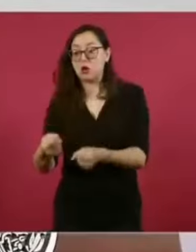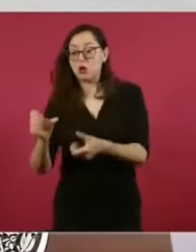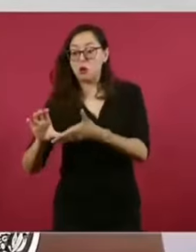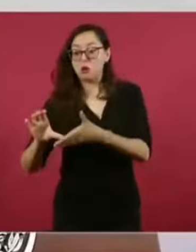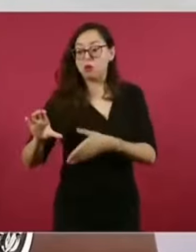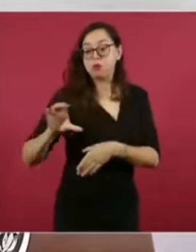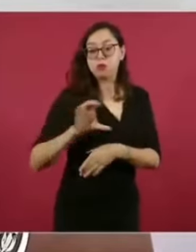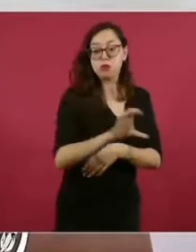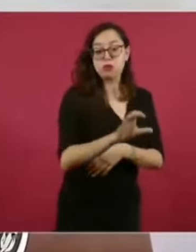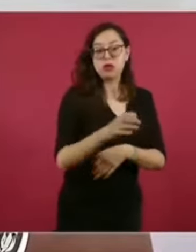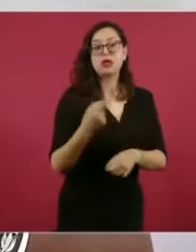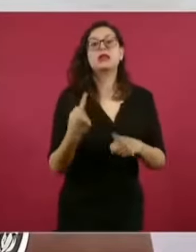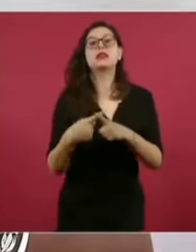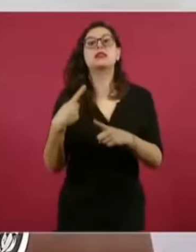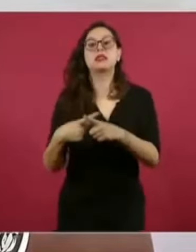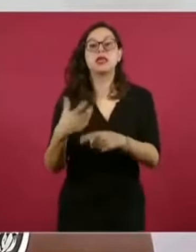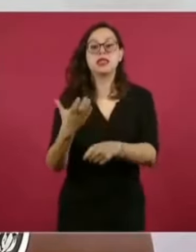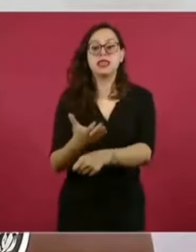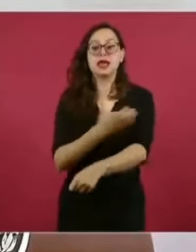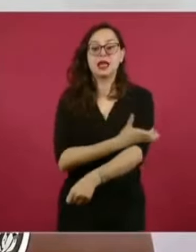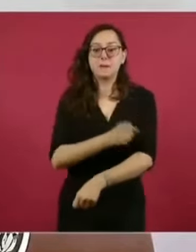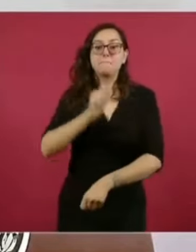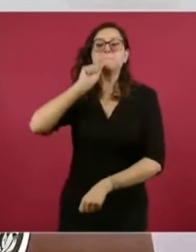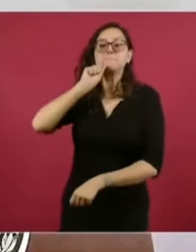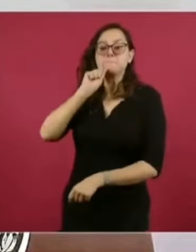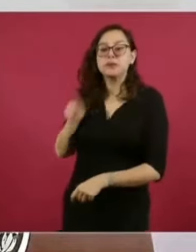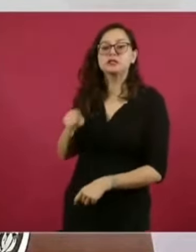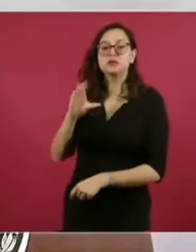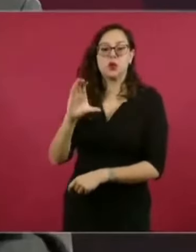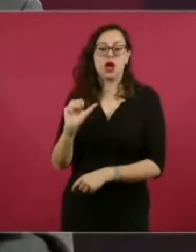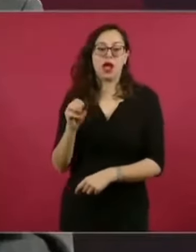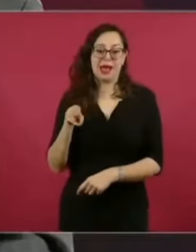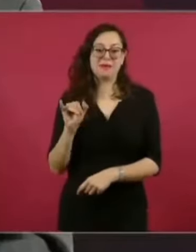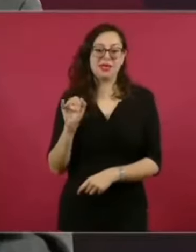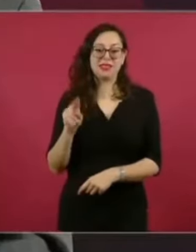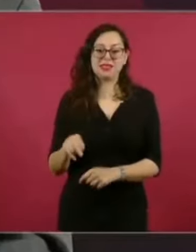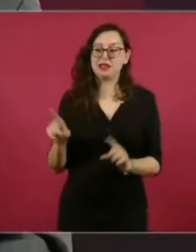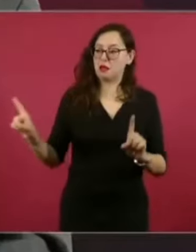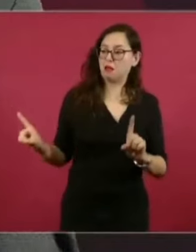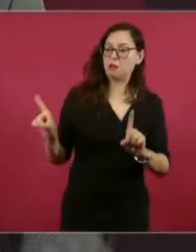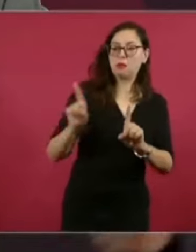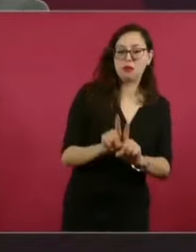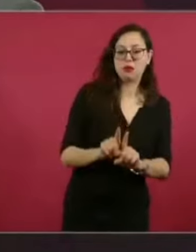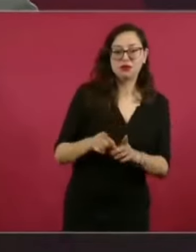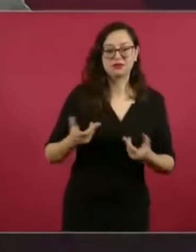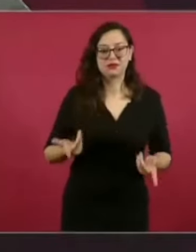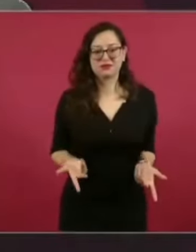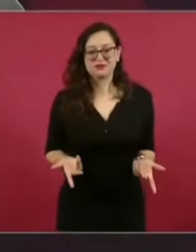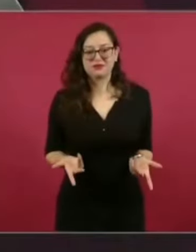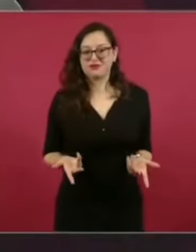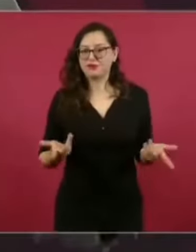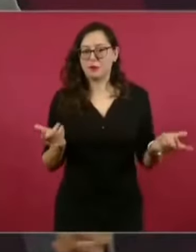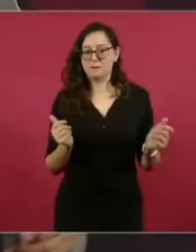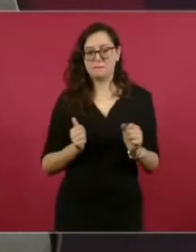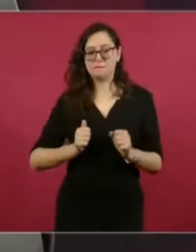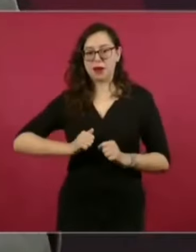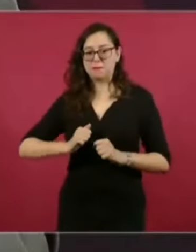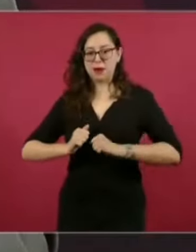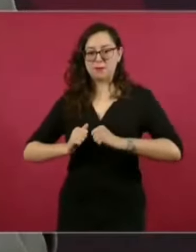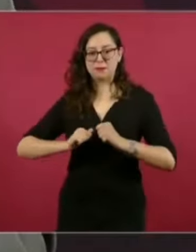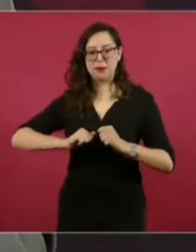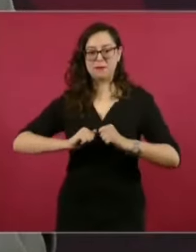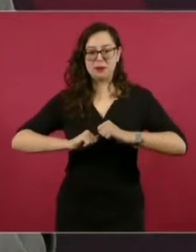Héctor Aguilar Camín. Entonces, tenían mucha influencia.